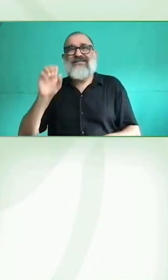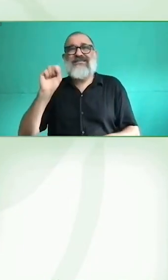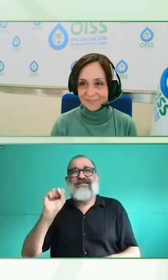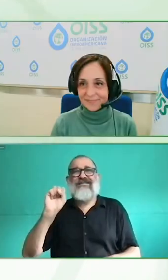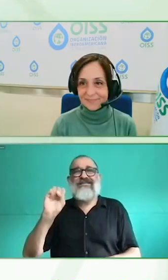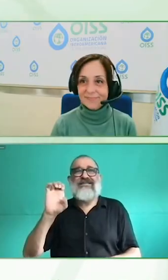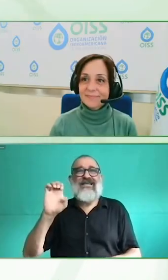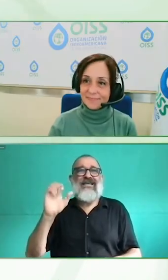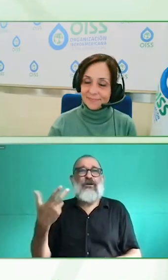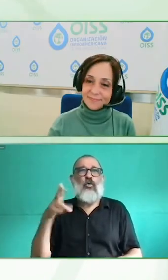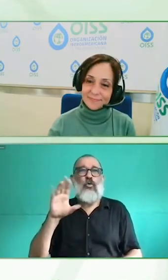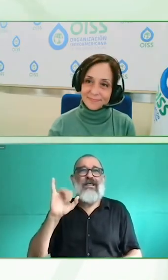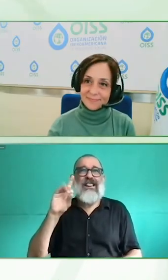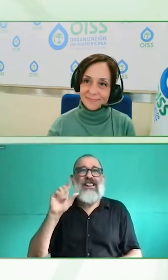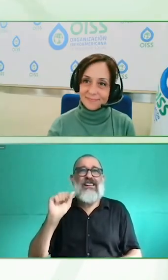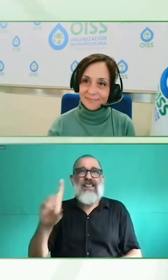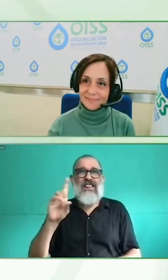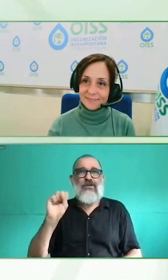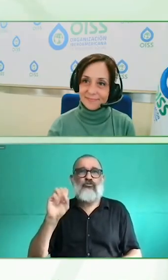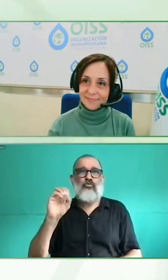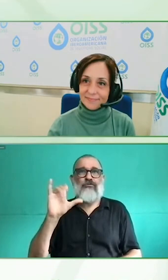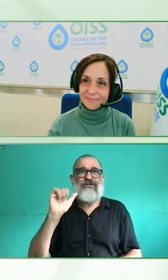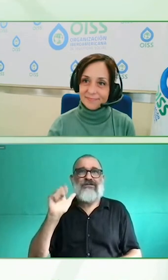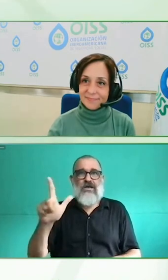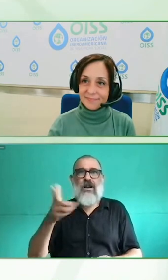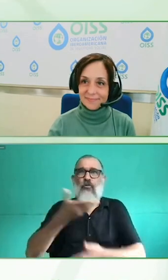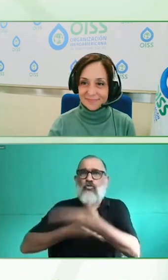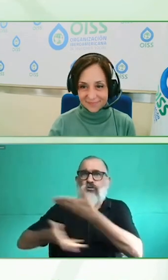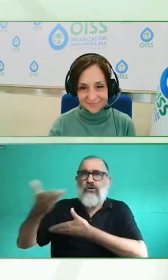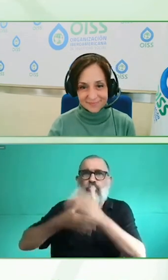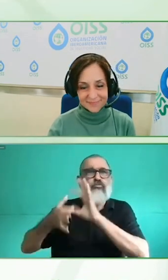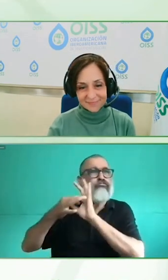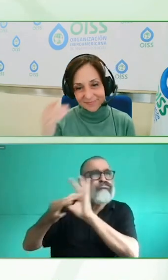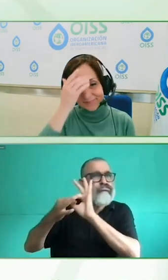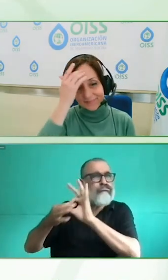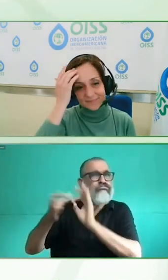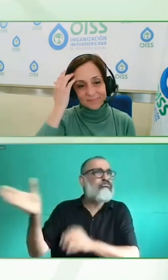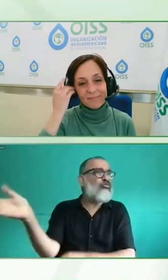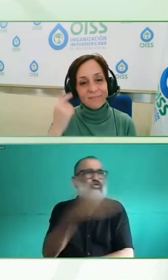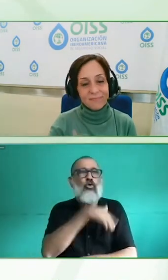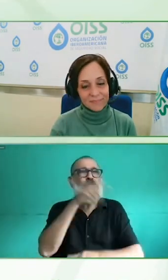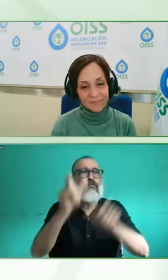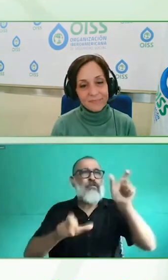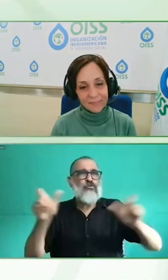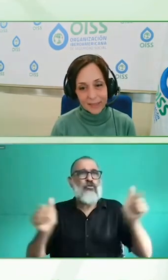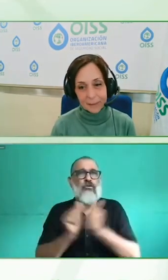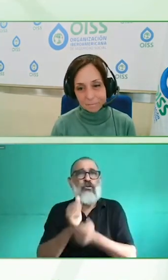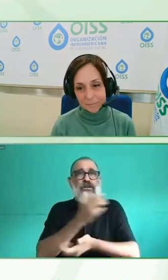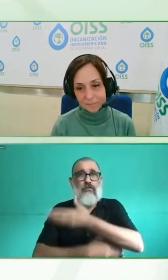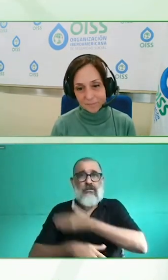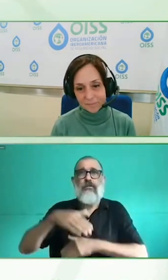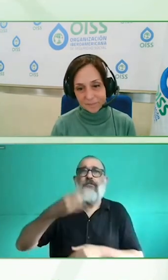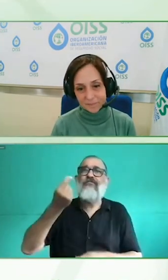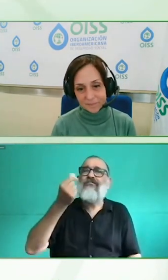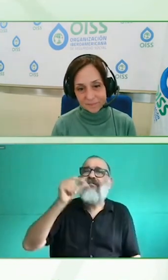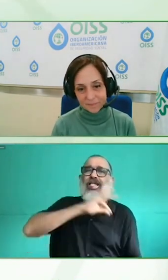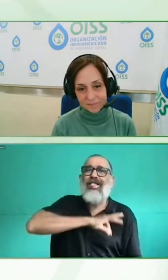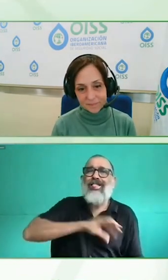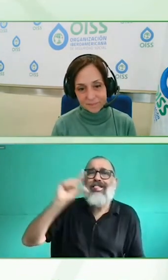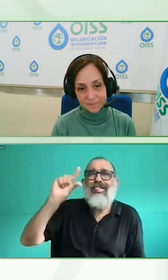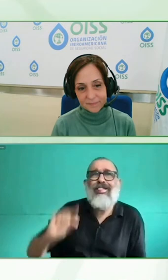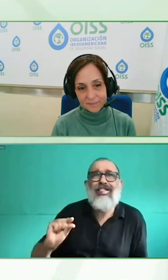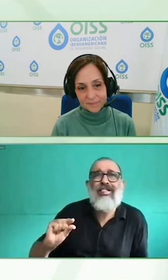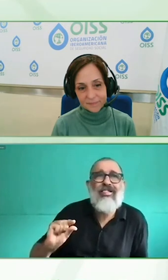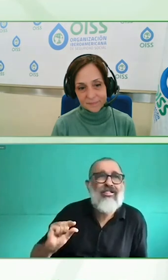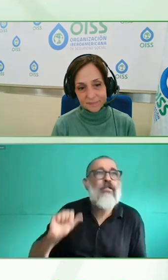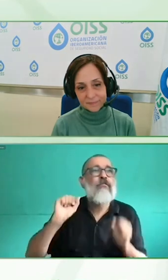excelente, Ana, muchas gracias. Y en el mismo tema relacionado, quería consultarle a César porque el